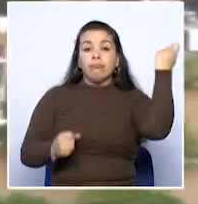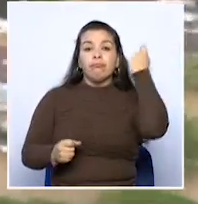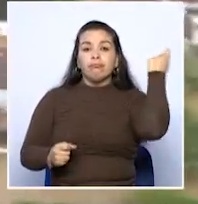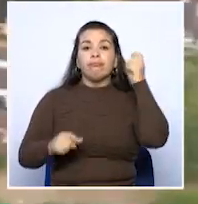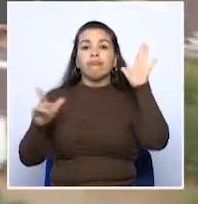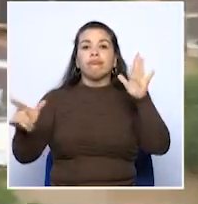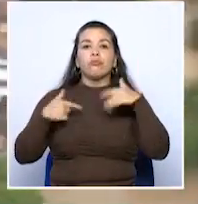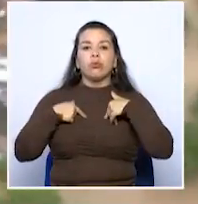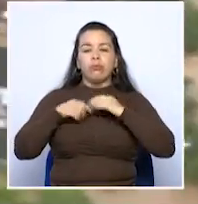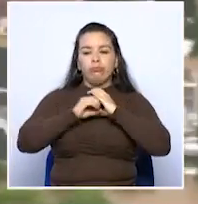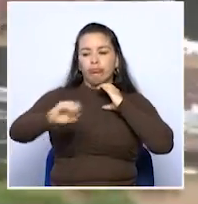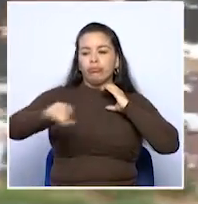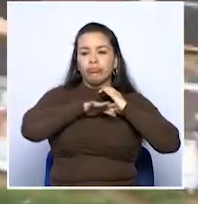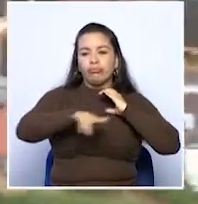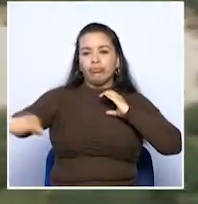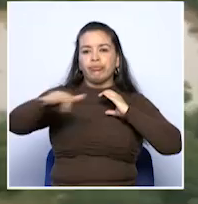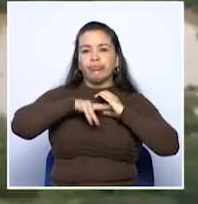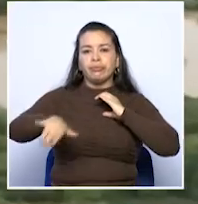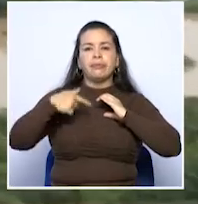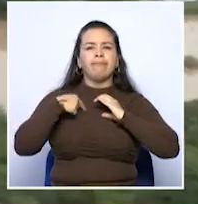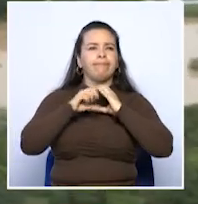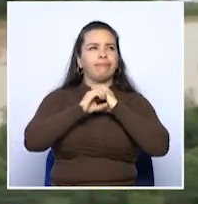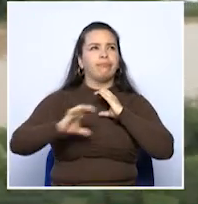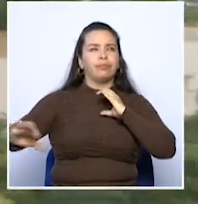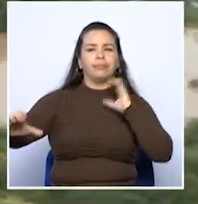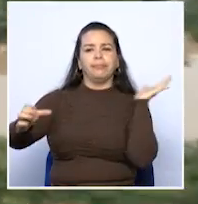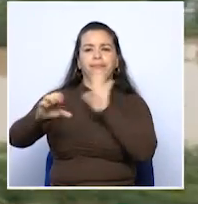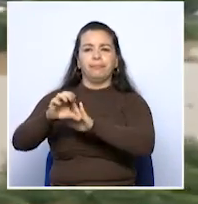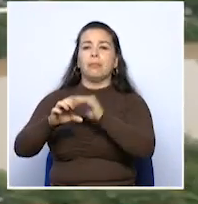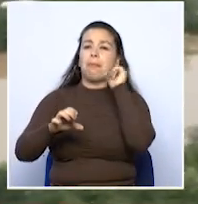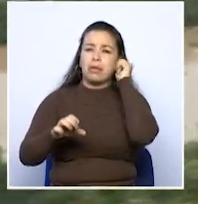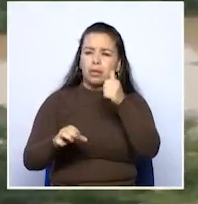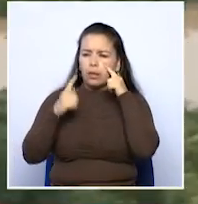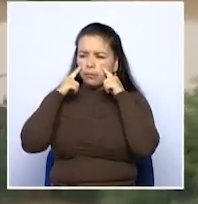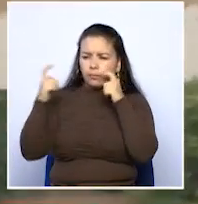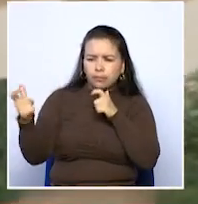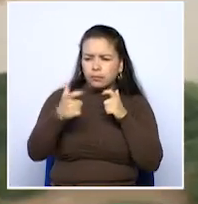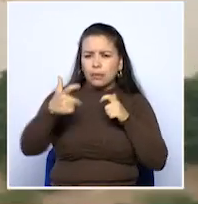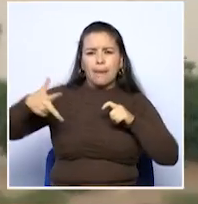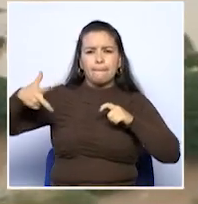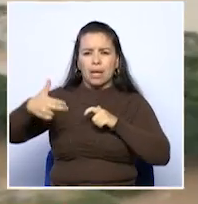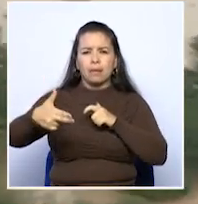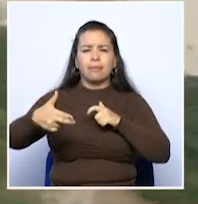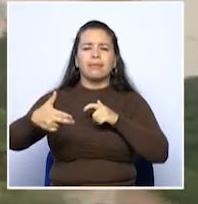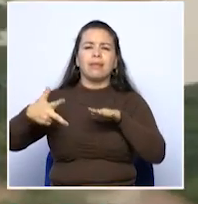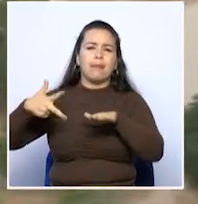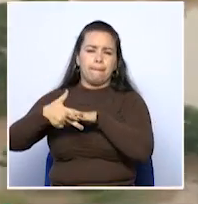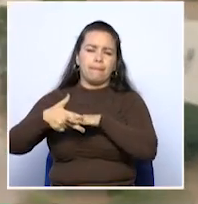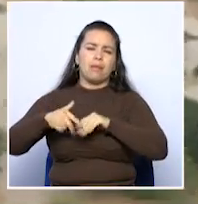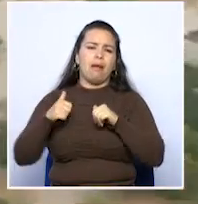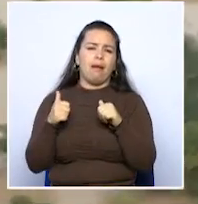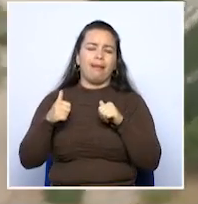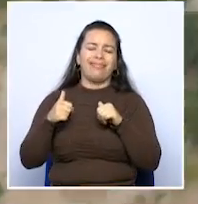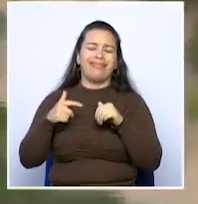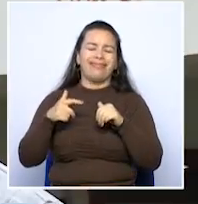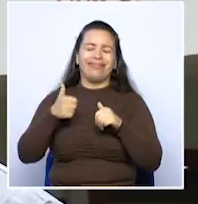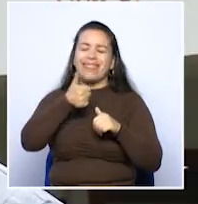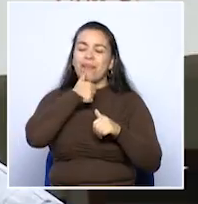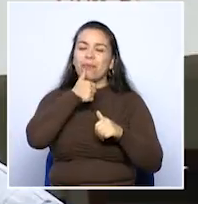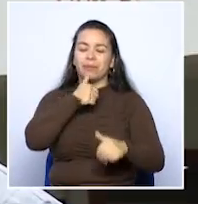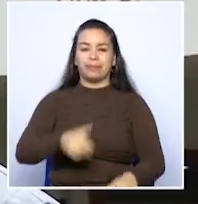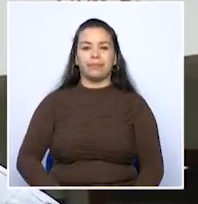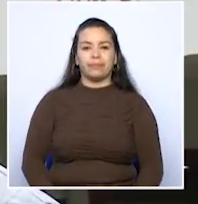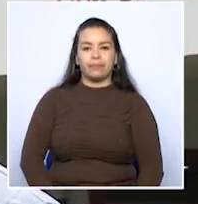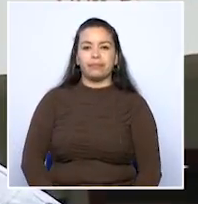alcantarillado, el cual por el invierno ha tenido restricción. Mañana se realizará un corte programado por temas de mantenimiento. Tuvimos